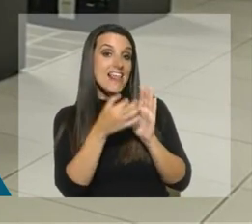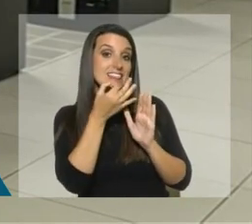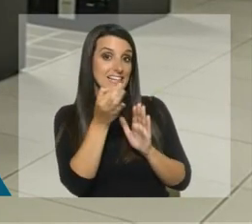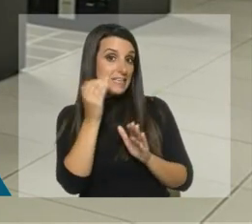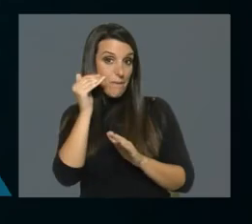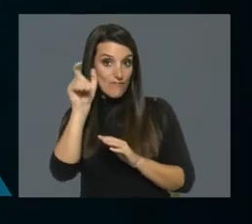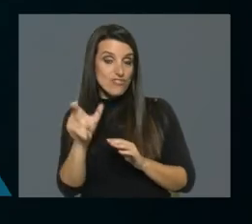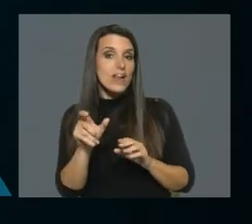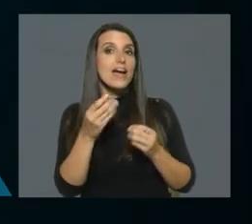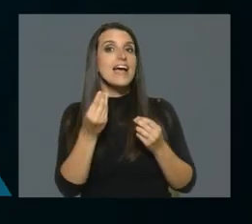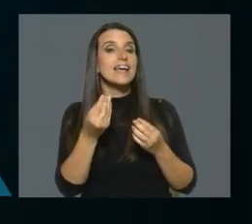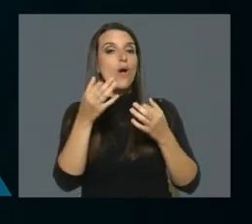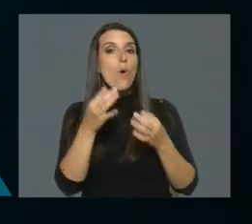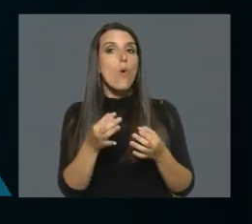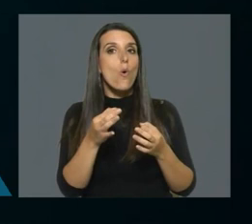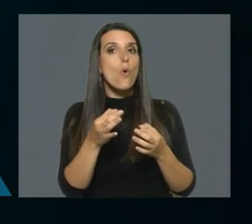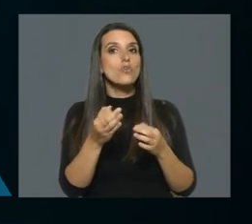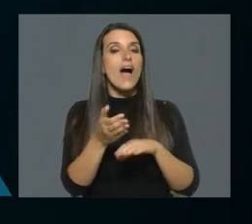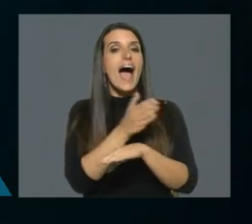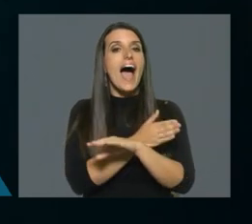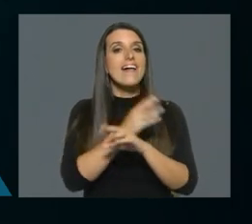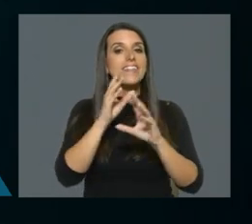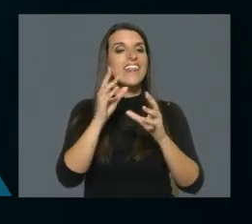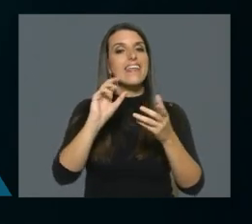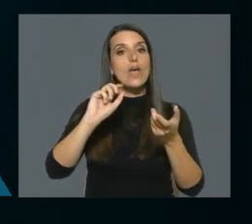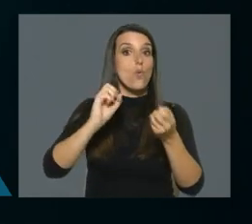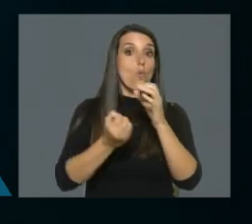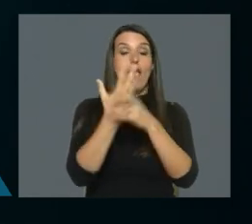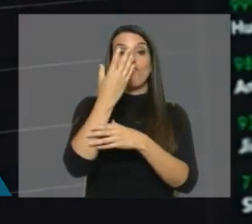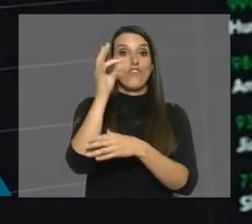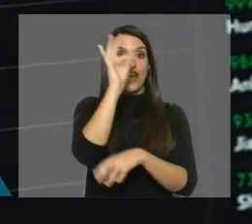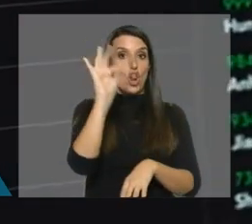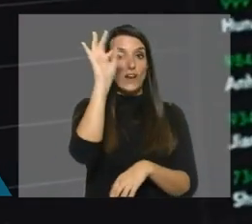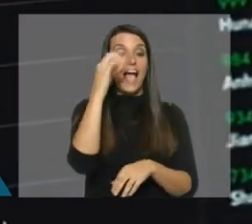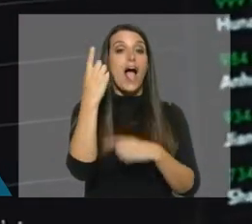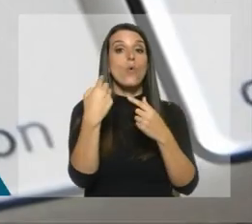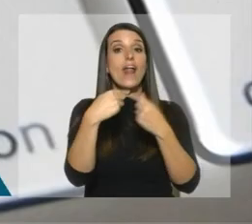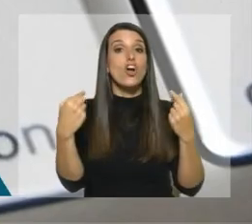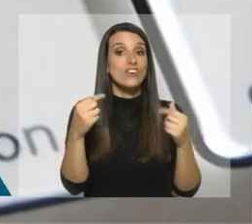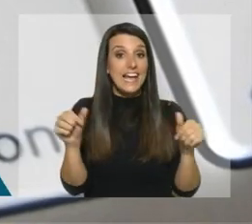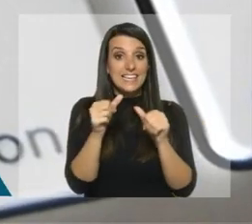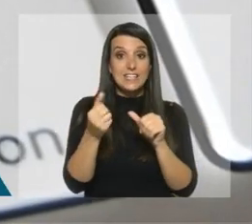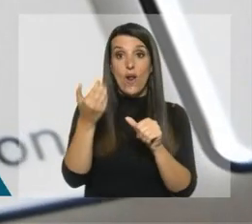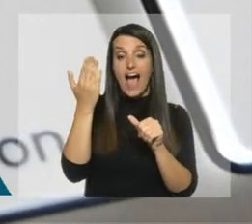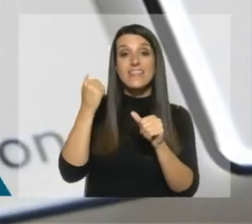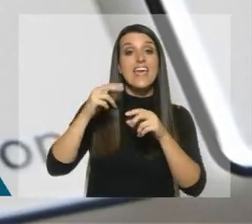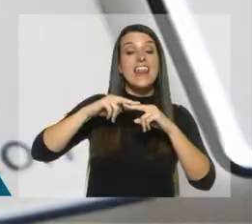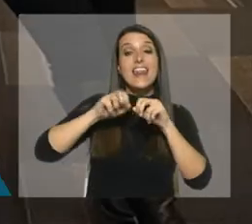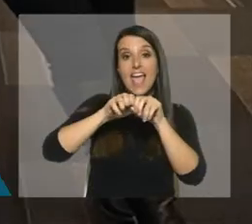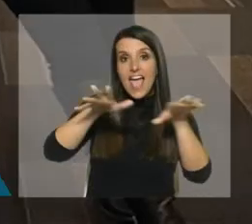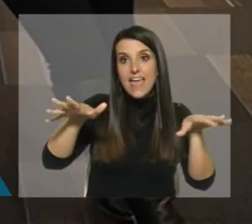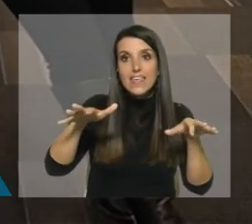docente es que fue estatuida antes de la revolución tecnológica actual, por lo cual muchas acciones humanas realizadas en las redes